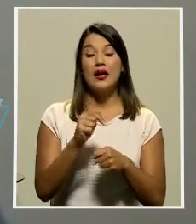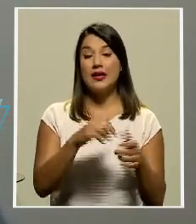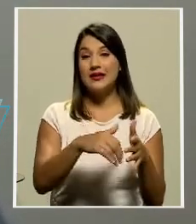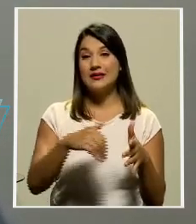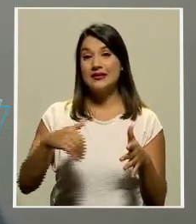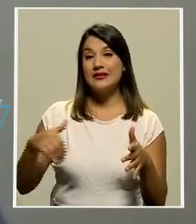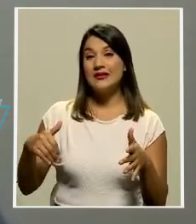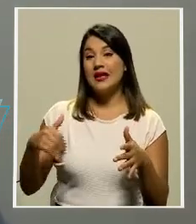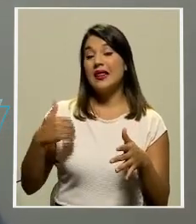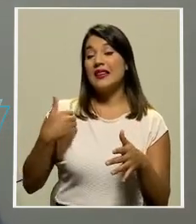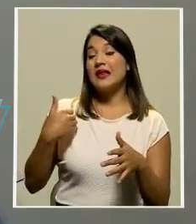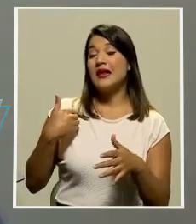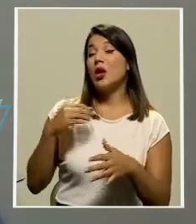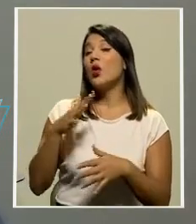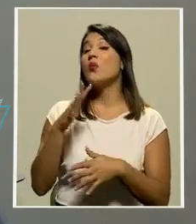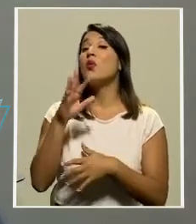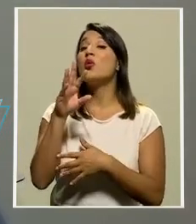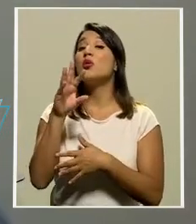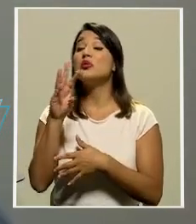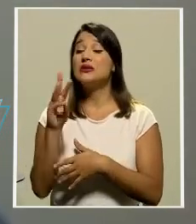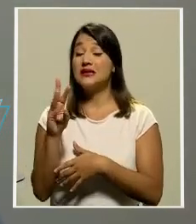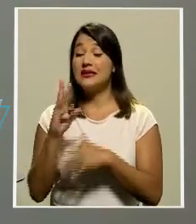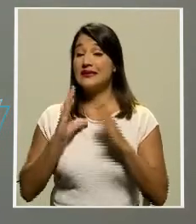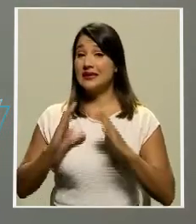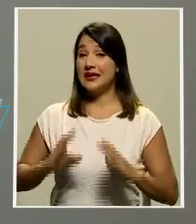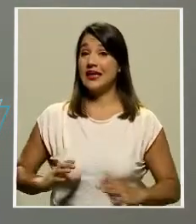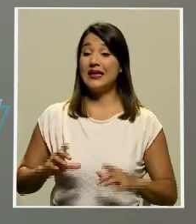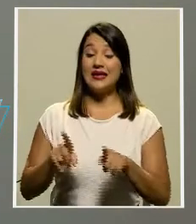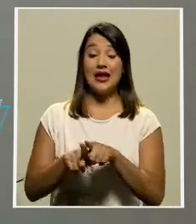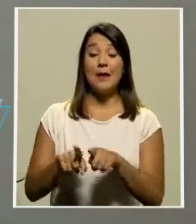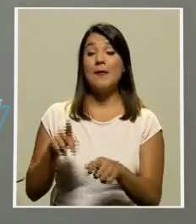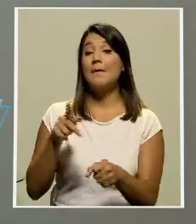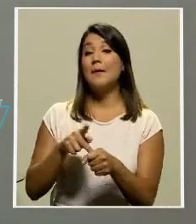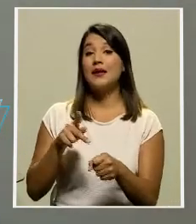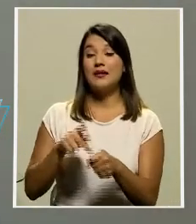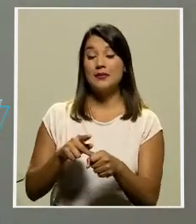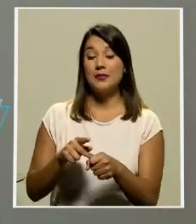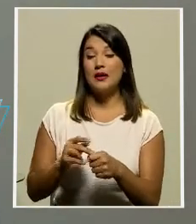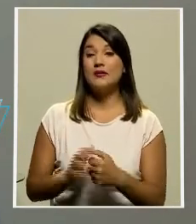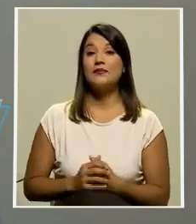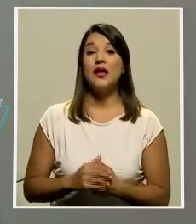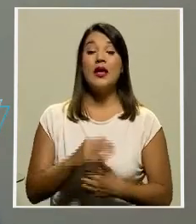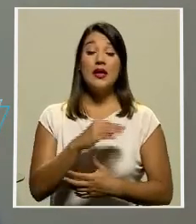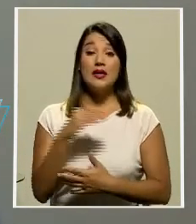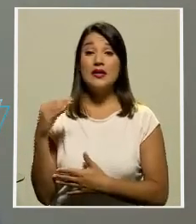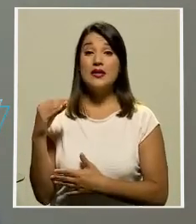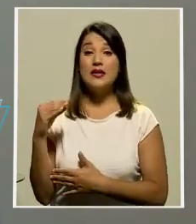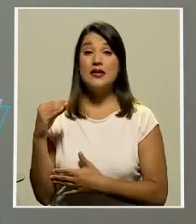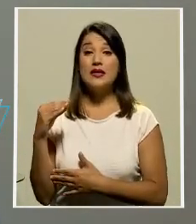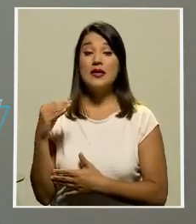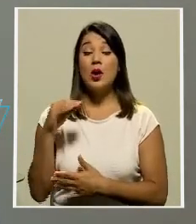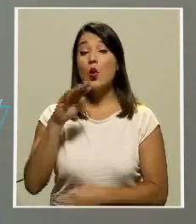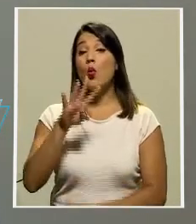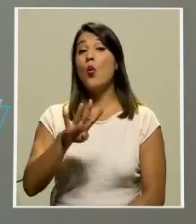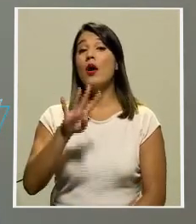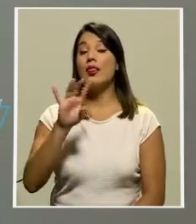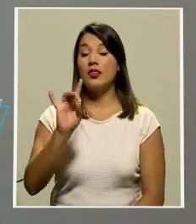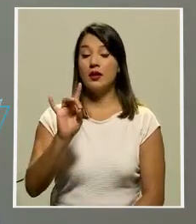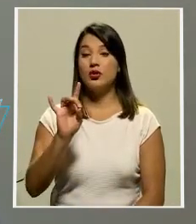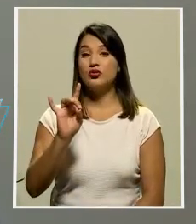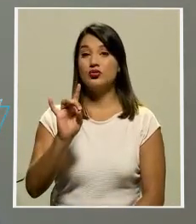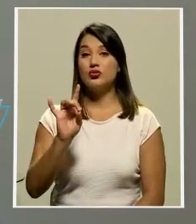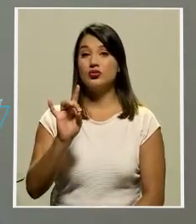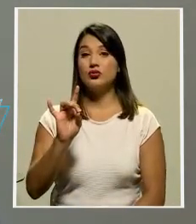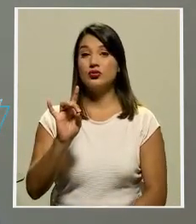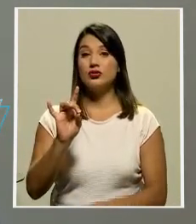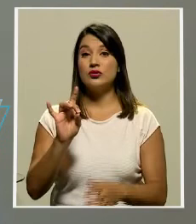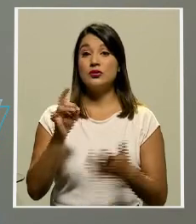de 60 a 61 que están participando, y de ellas 48 están